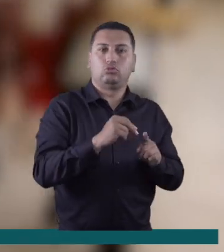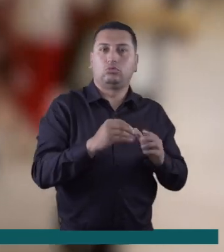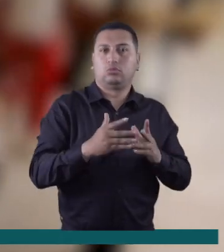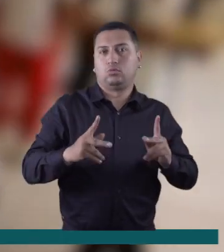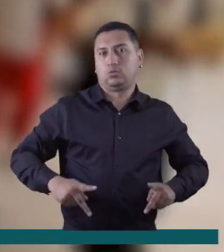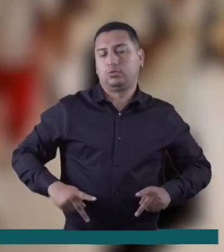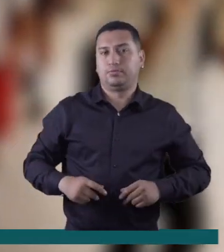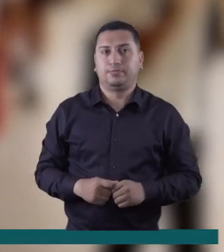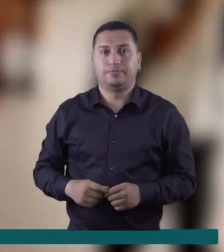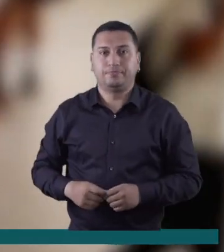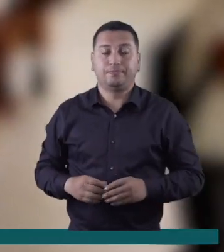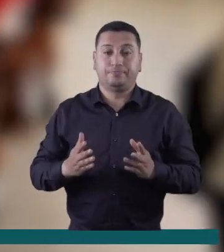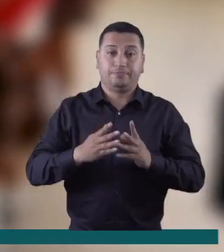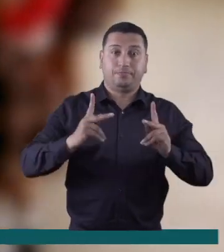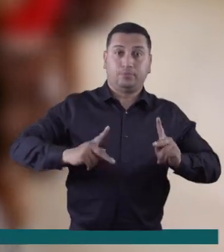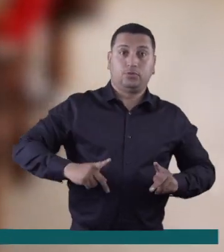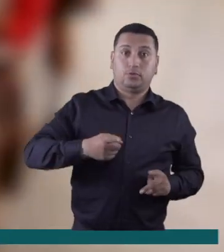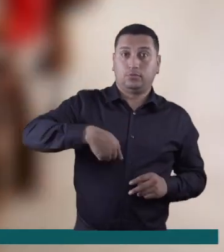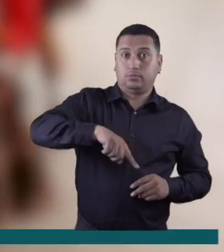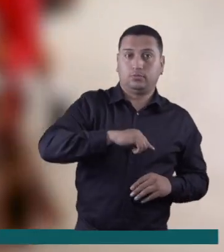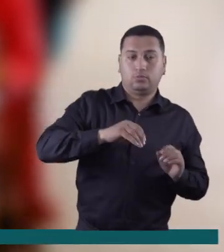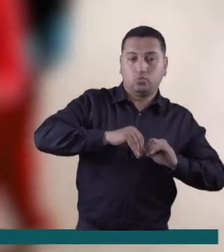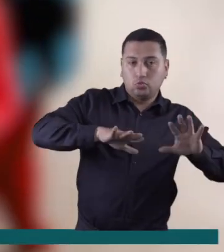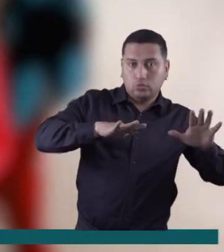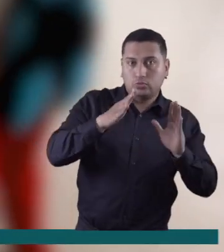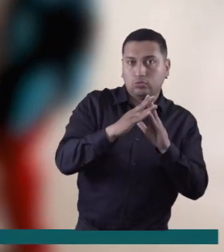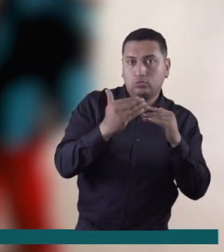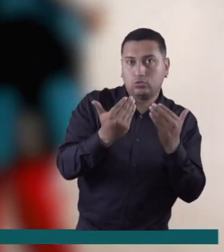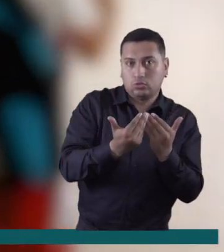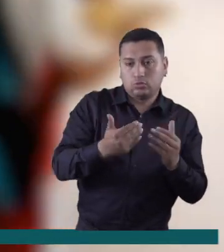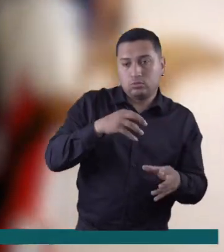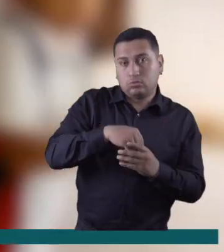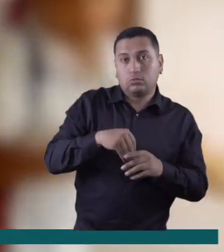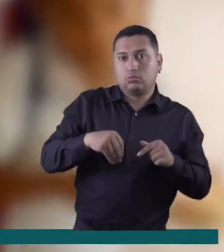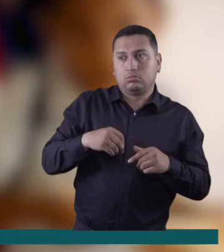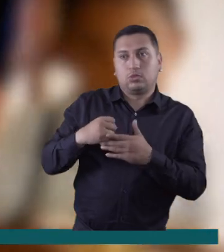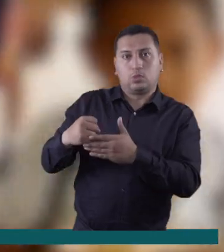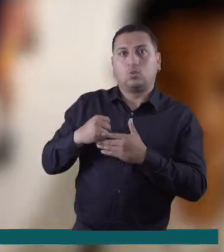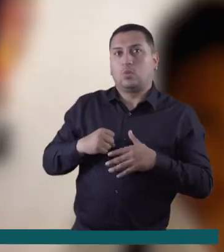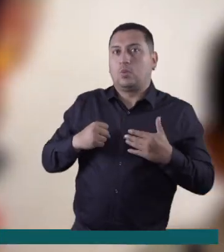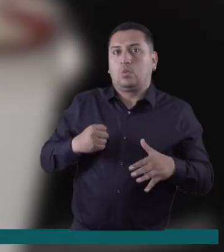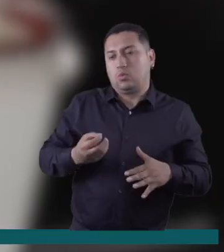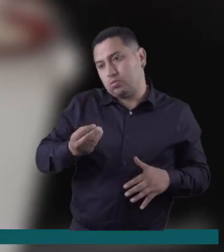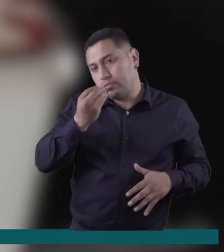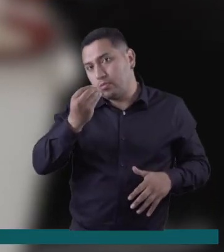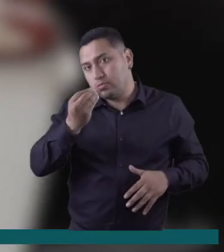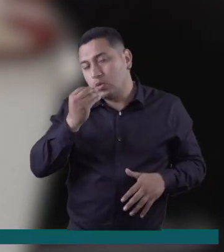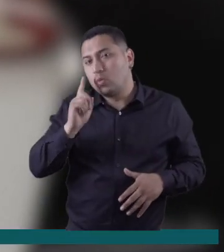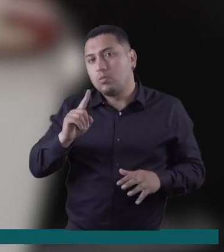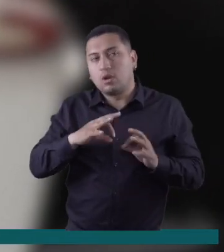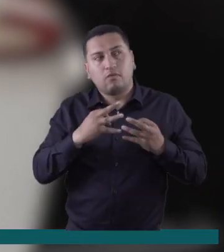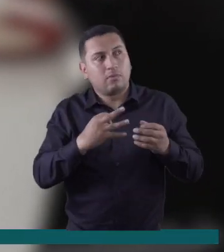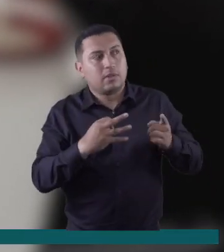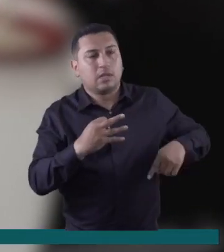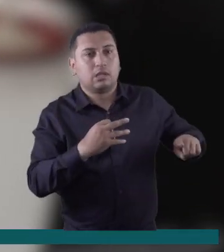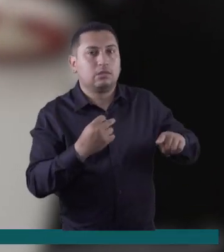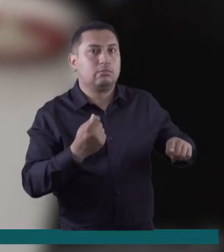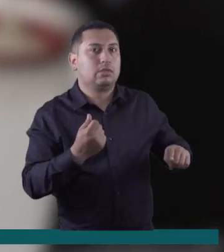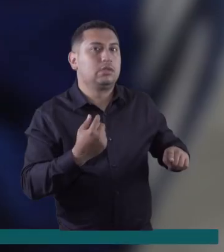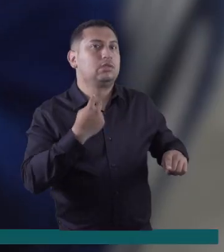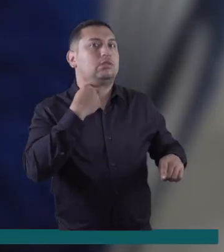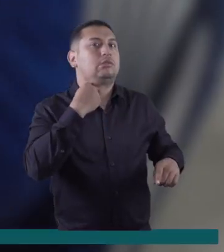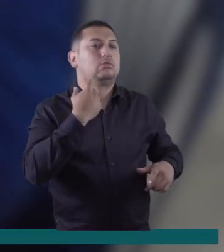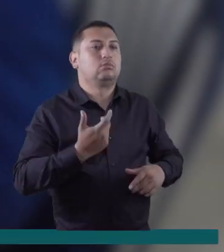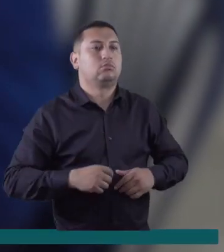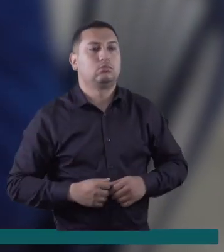todos los muchachos. Para muchos de los estudiantes de entidades públicas, el PAE es una gran ayuda para suplir su alimentación, pues son de